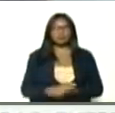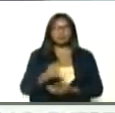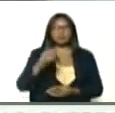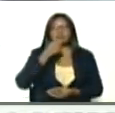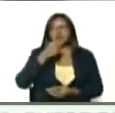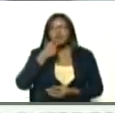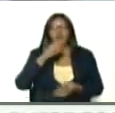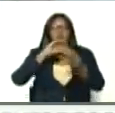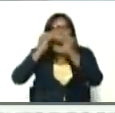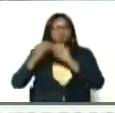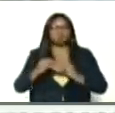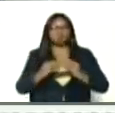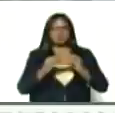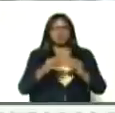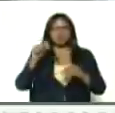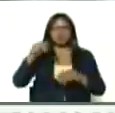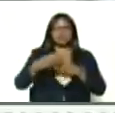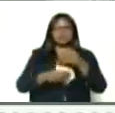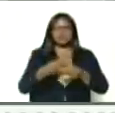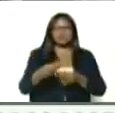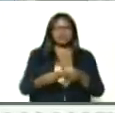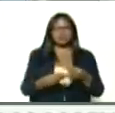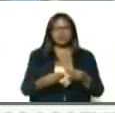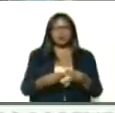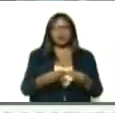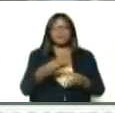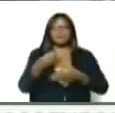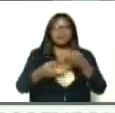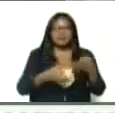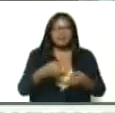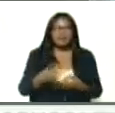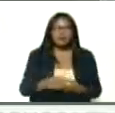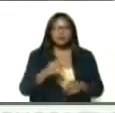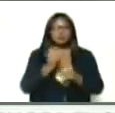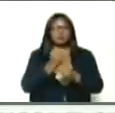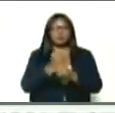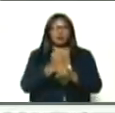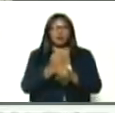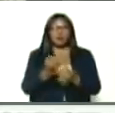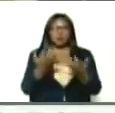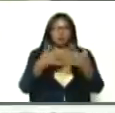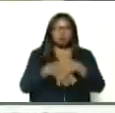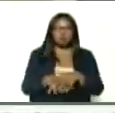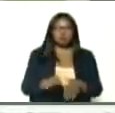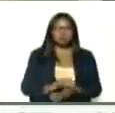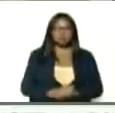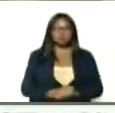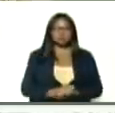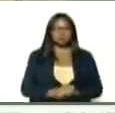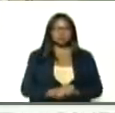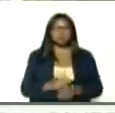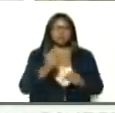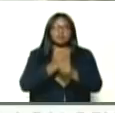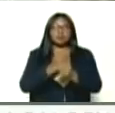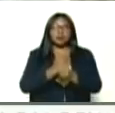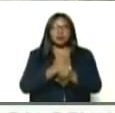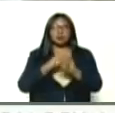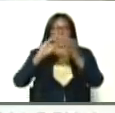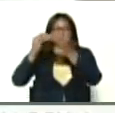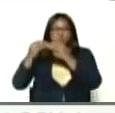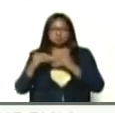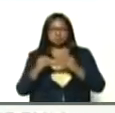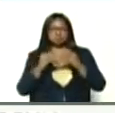hermoso, presidente. Aquí se ha hecho, como ya lo expresé, unos trabajos integrales. Es decir, demolición del manto,